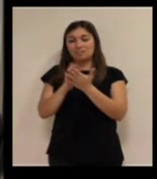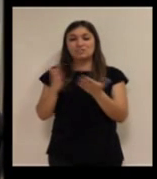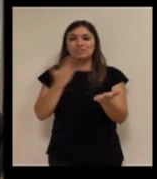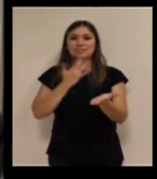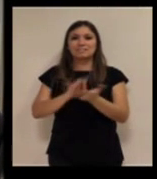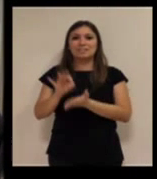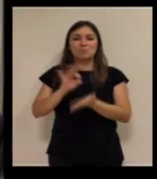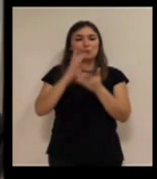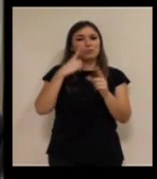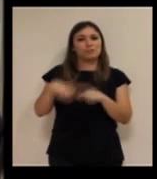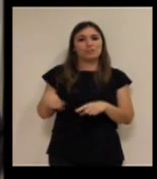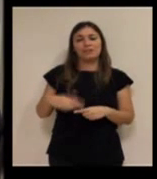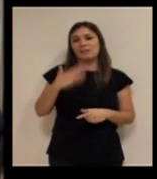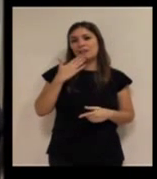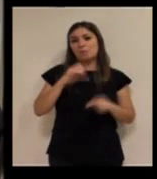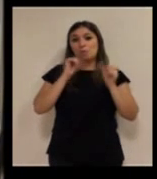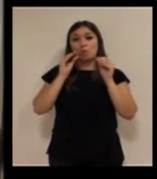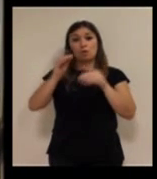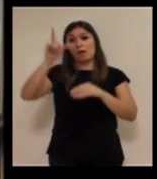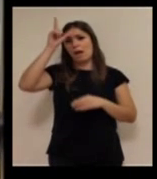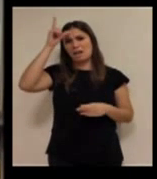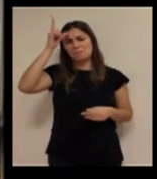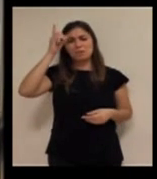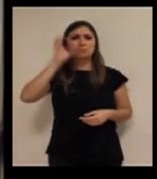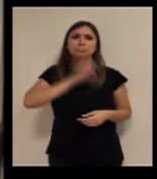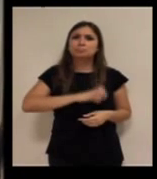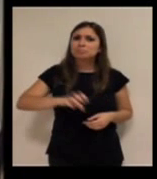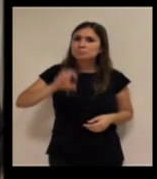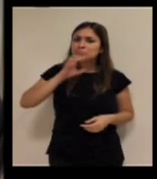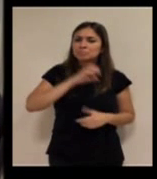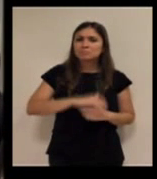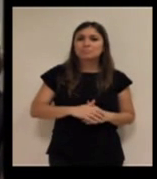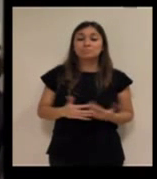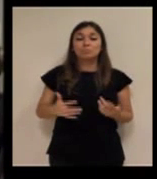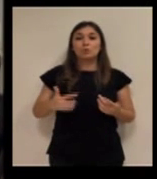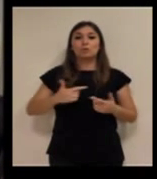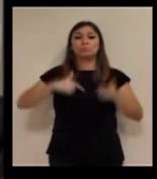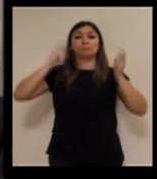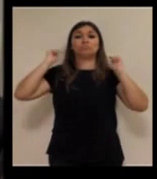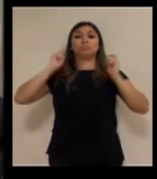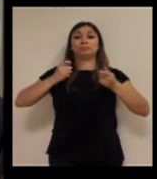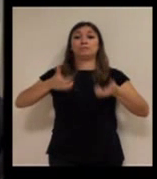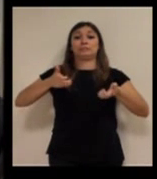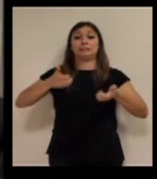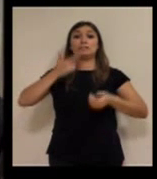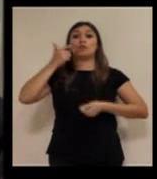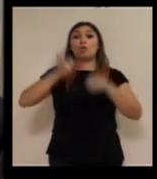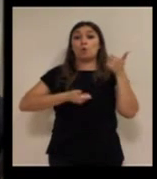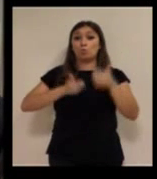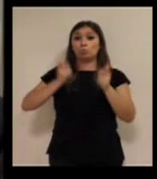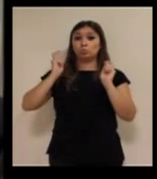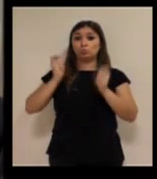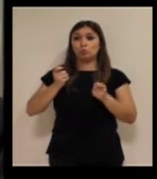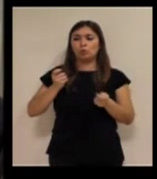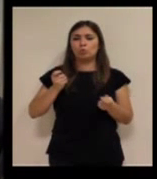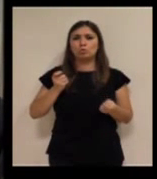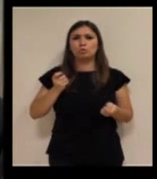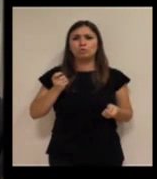Entonces luego se contratan servicios diferentes. Por ejemplo el modelo alemán es bastante curioso de la adjudicación a un prestador